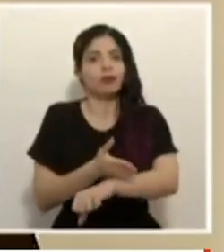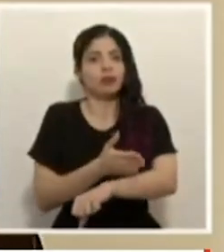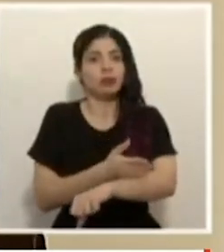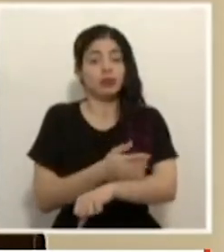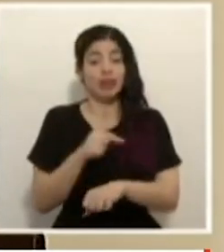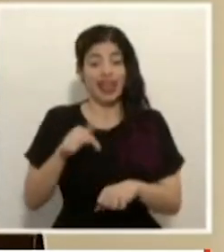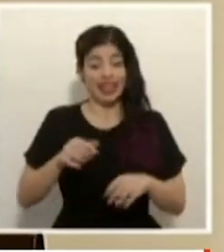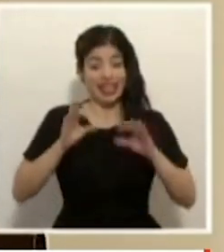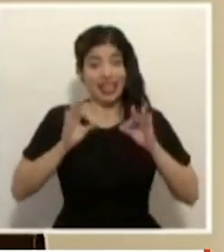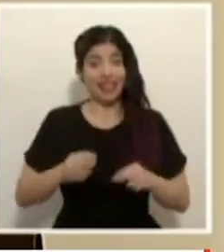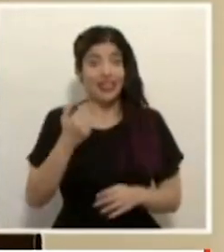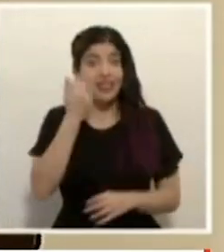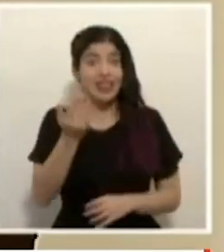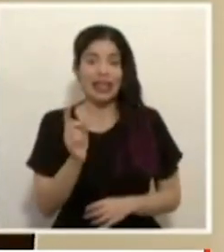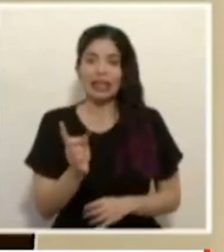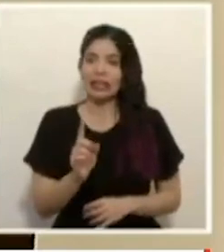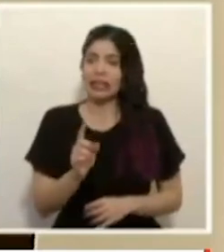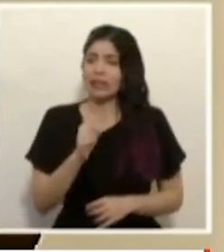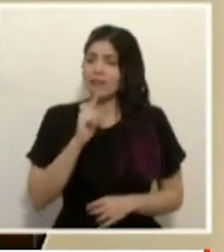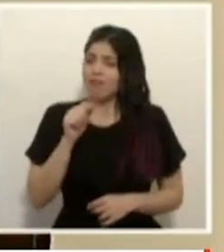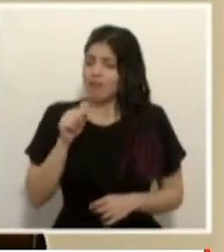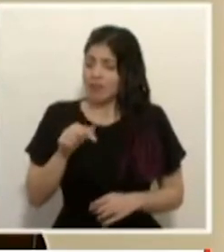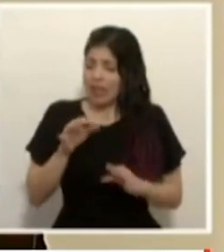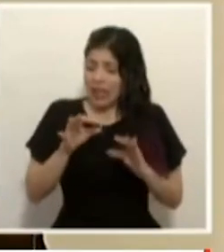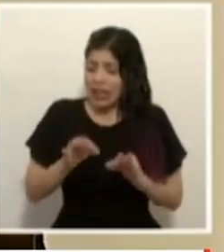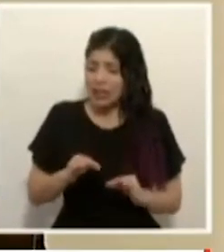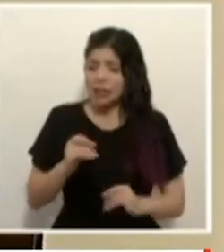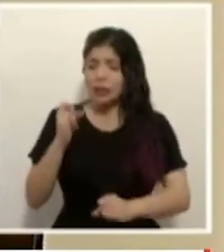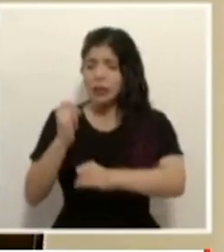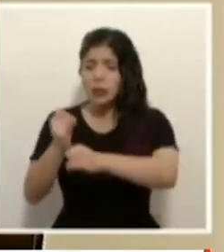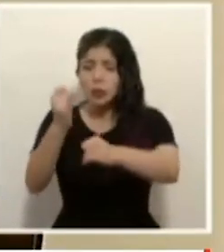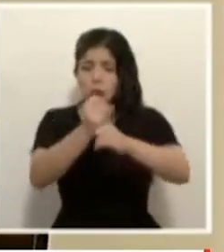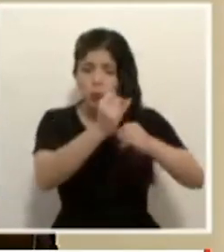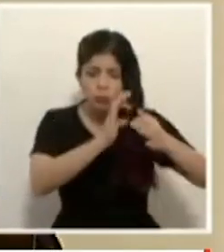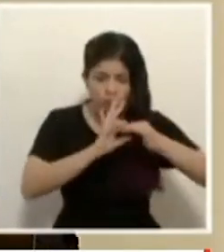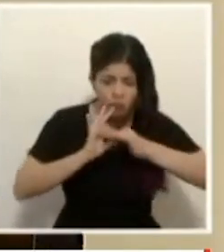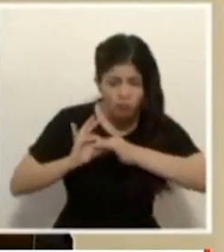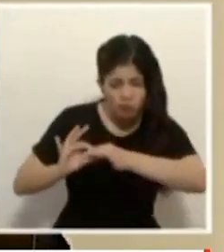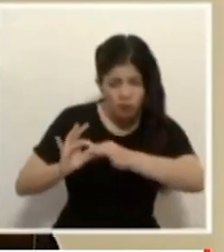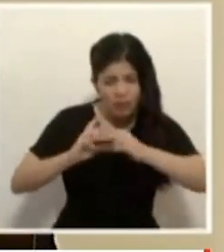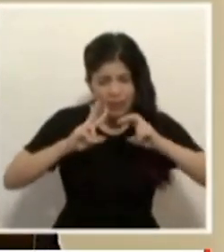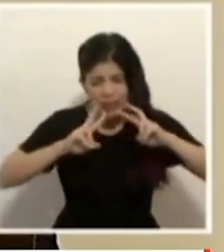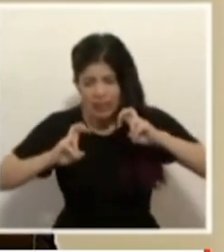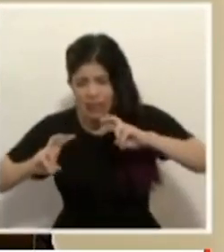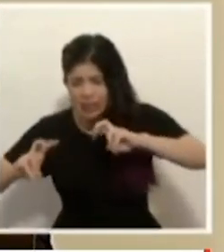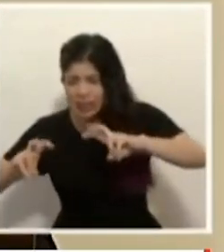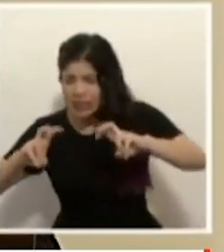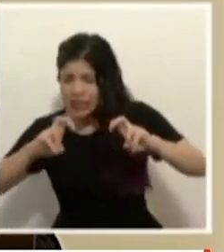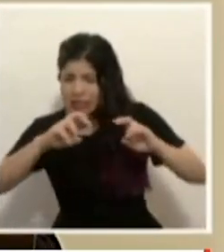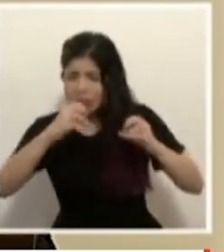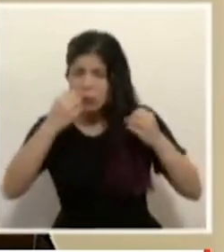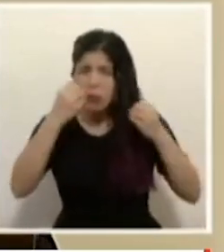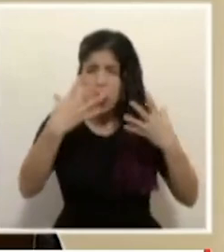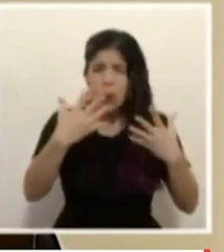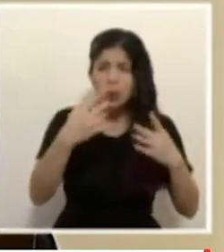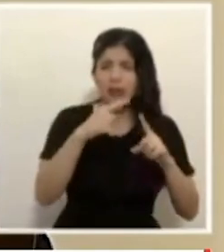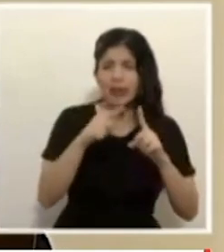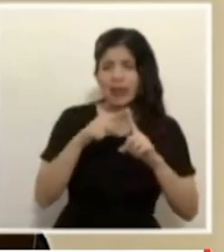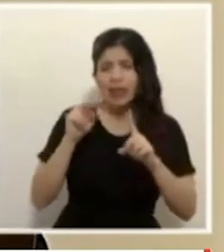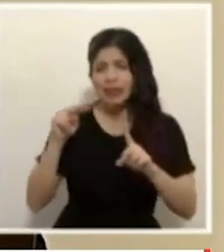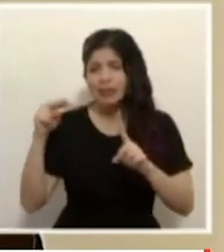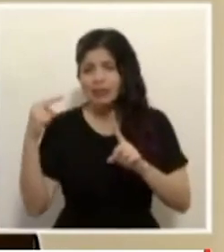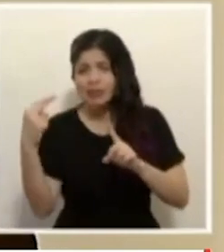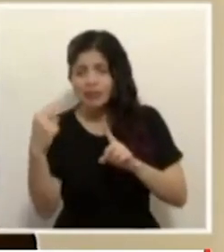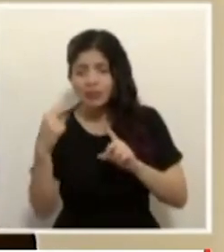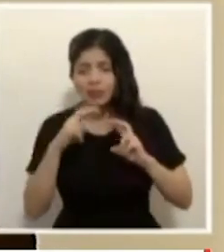sencillas, son muy coordinadas entre varias instituciones, analizan multiplicidad de factores, pero bueno, todos